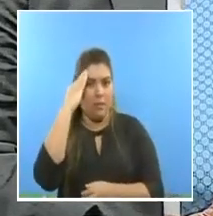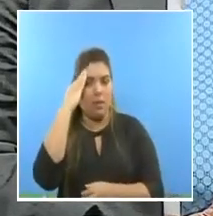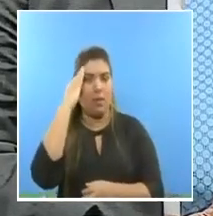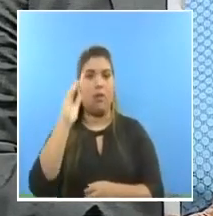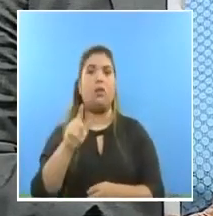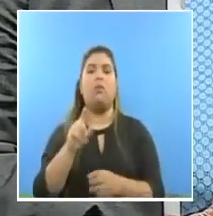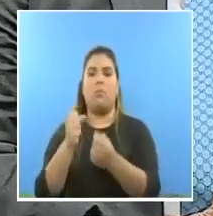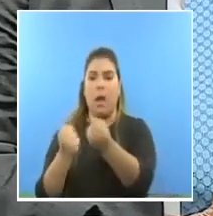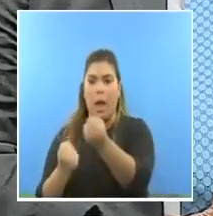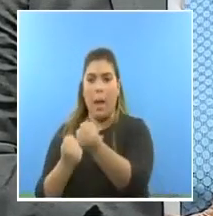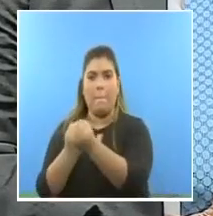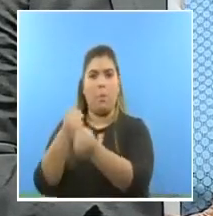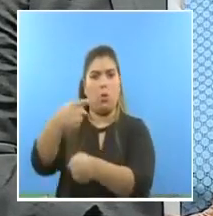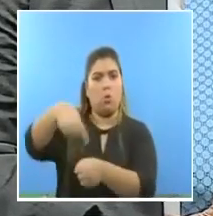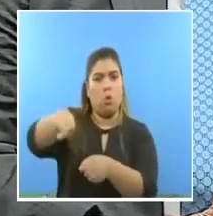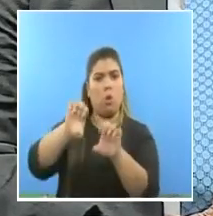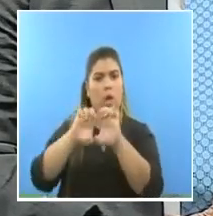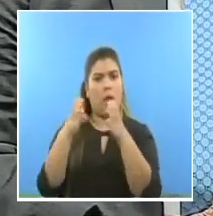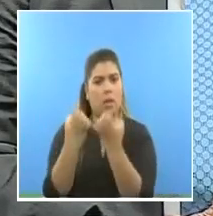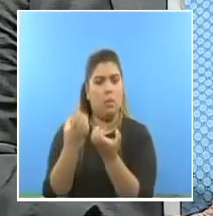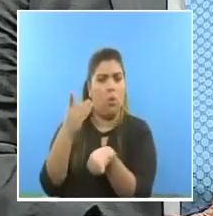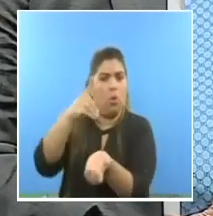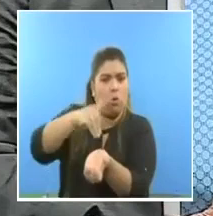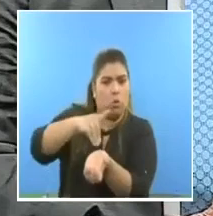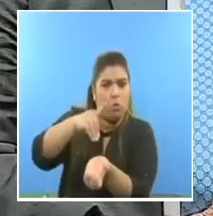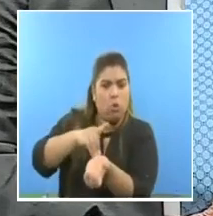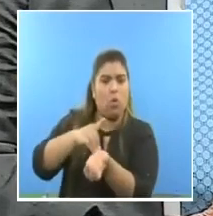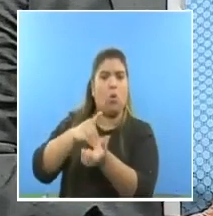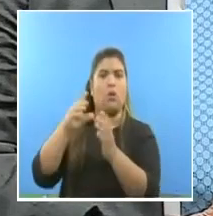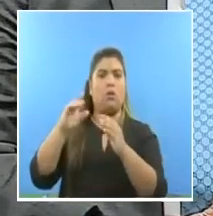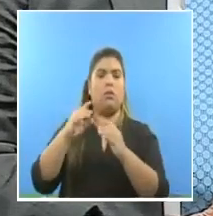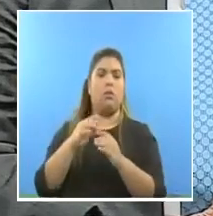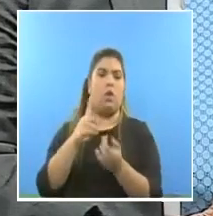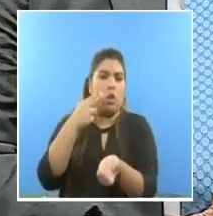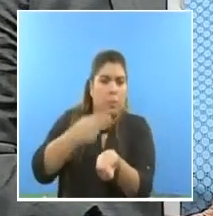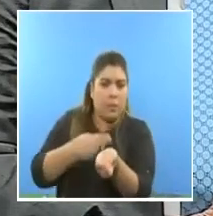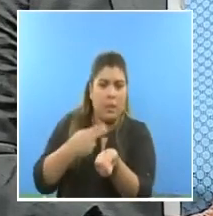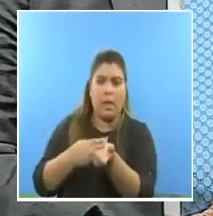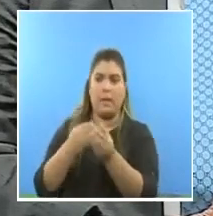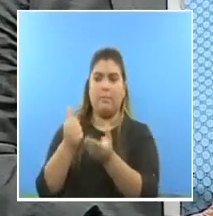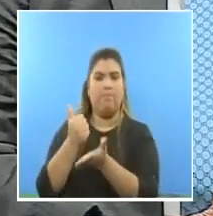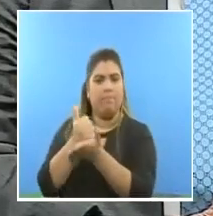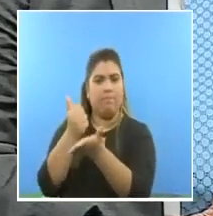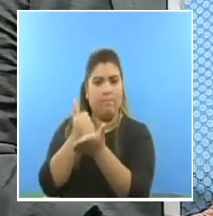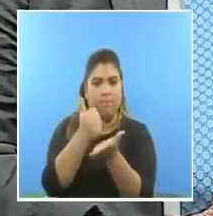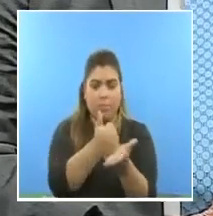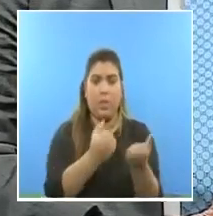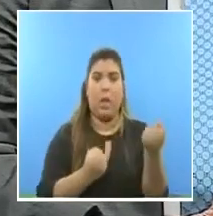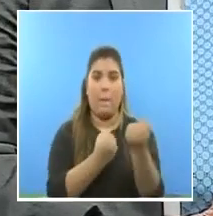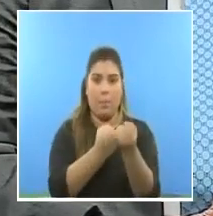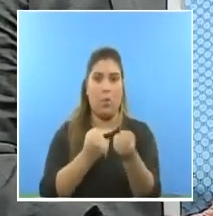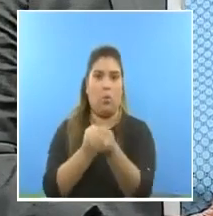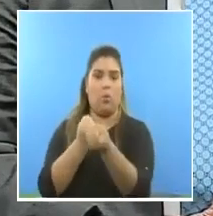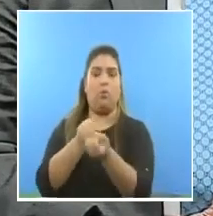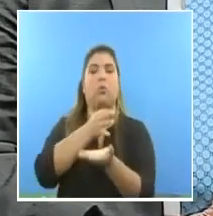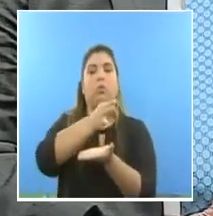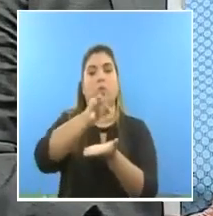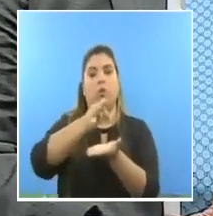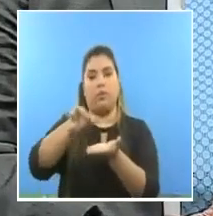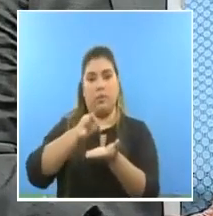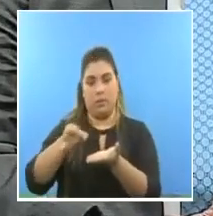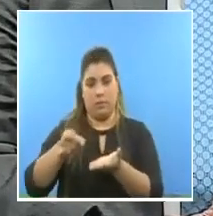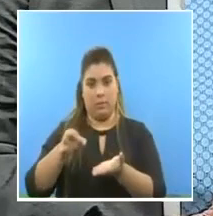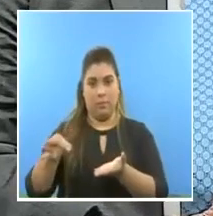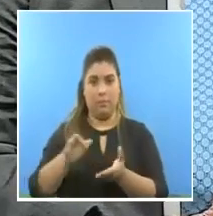y reforzar los diferentes equipos en donde se han estado constituyendo los